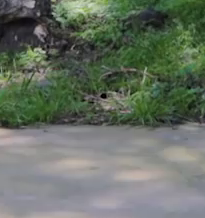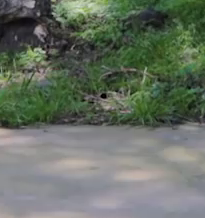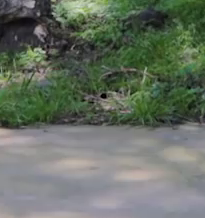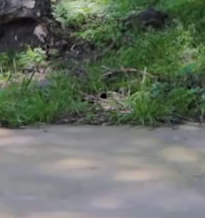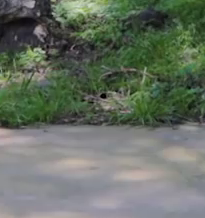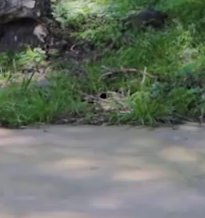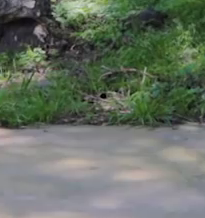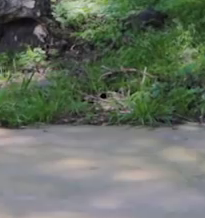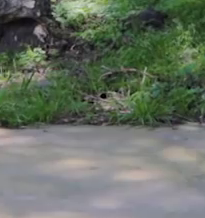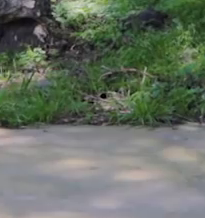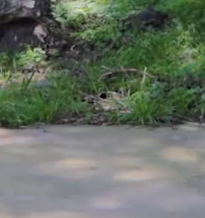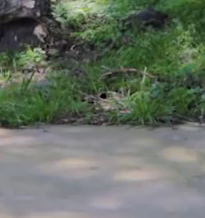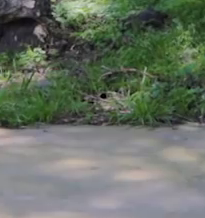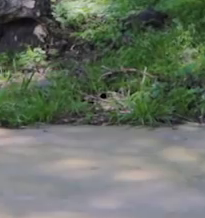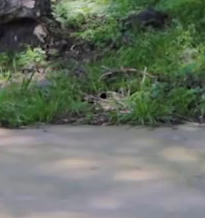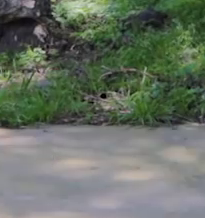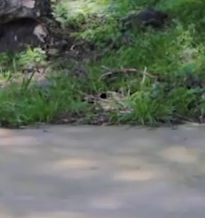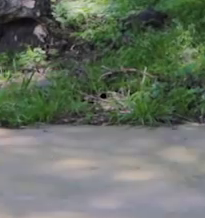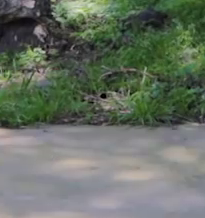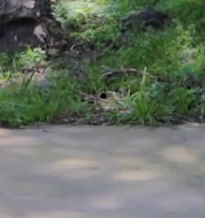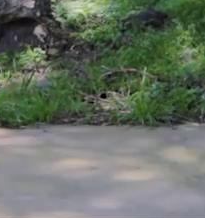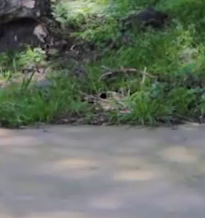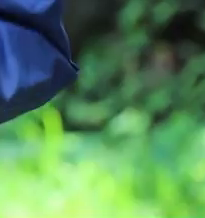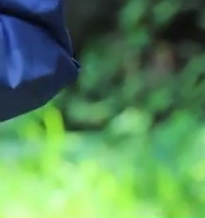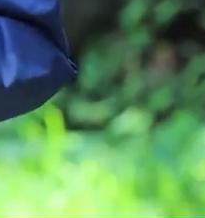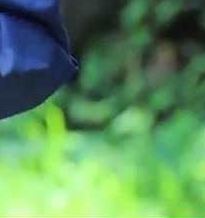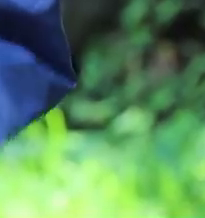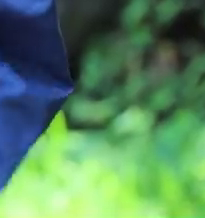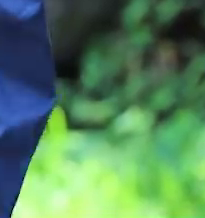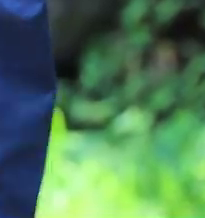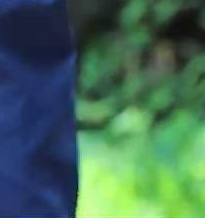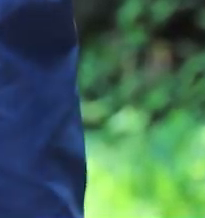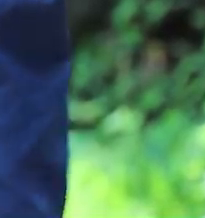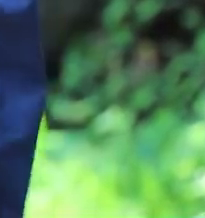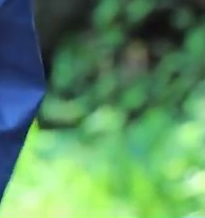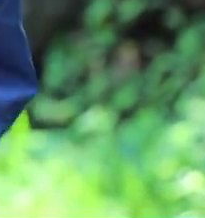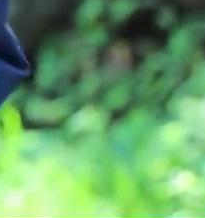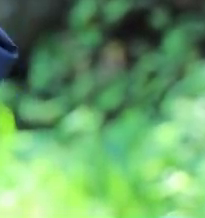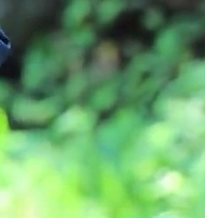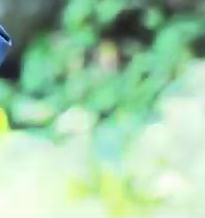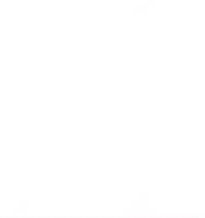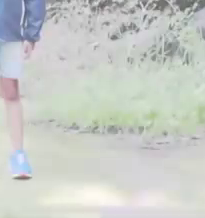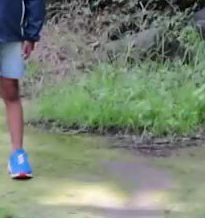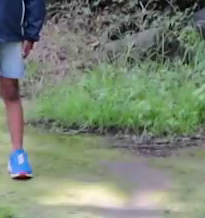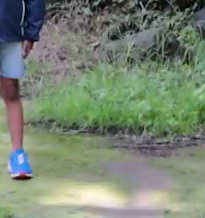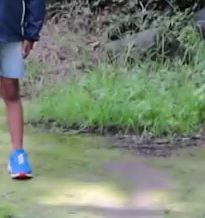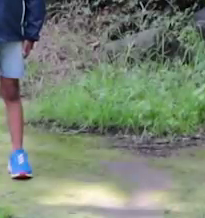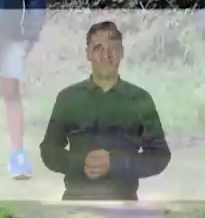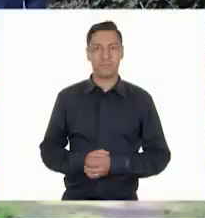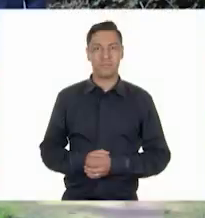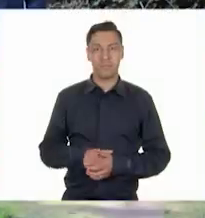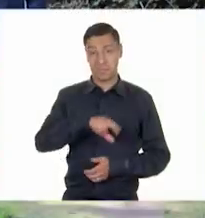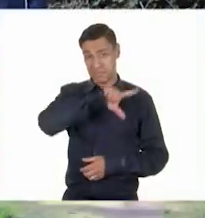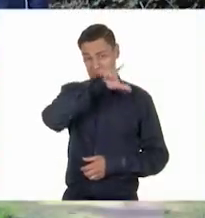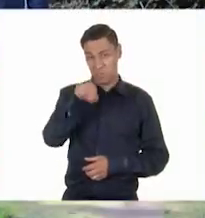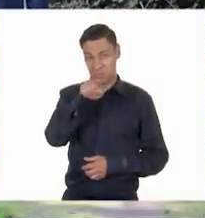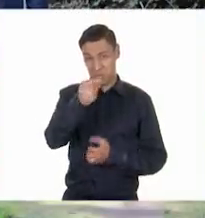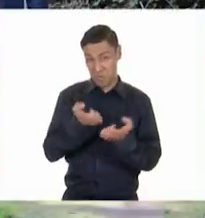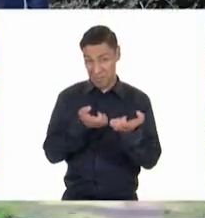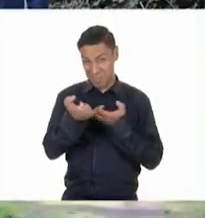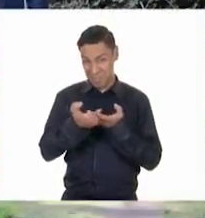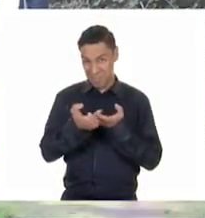Extensión. Muy bien, Jair. Exacto. Así. Perfecto. Y después de cada pausa,